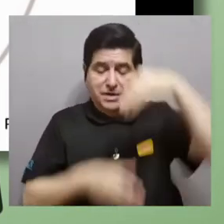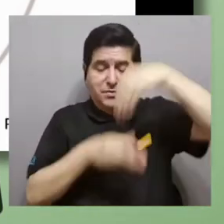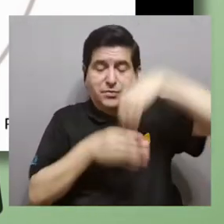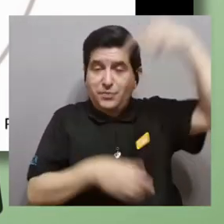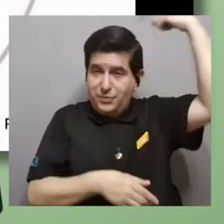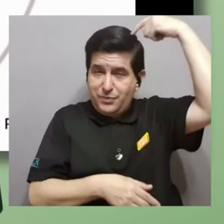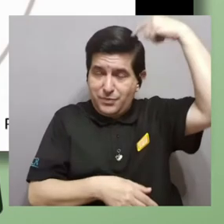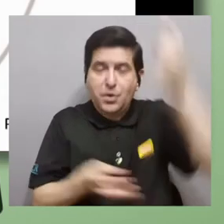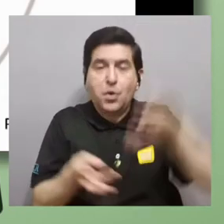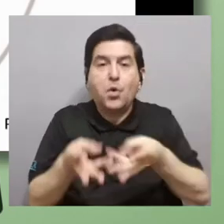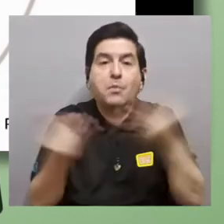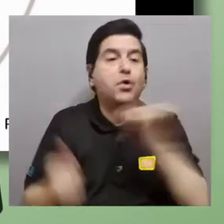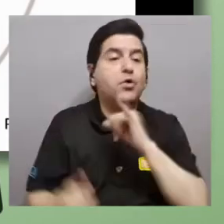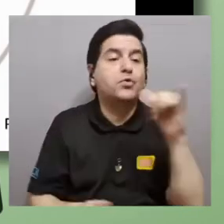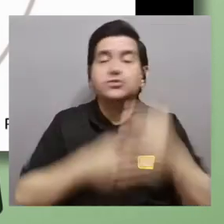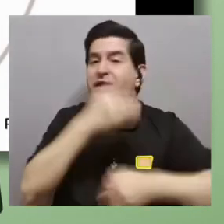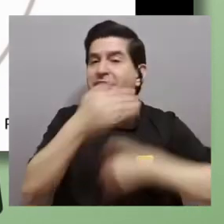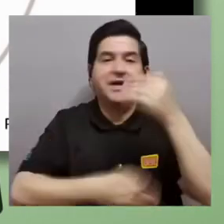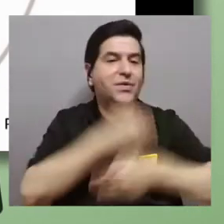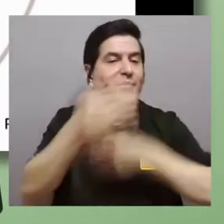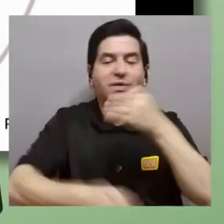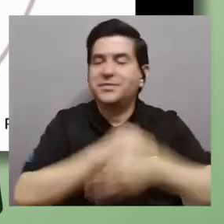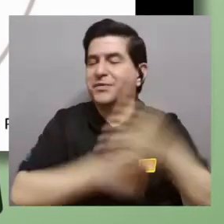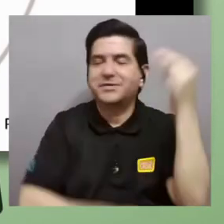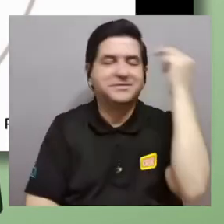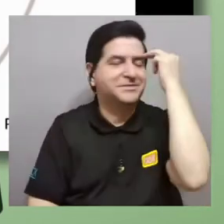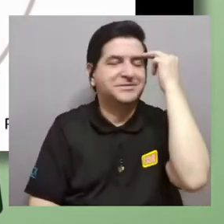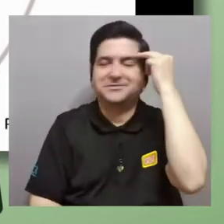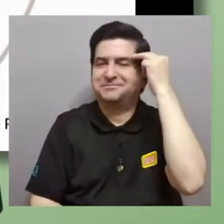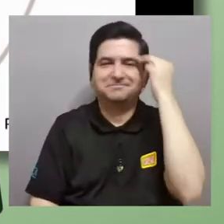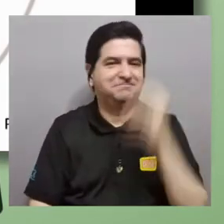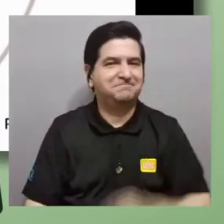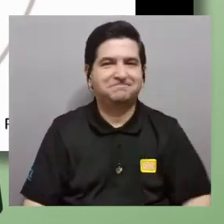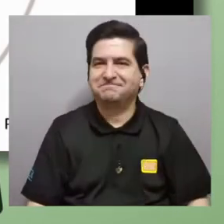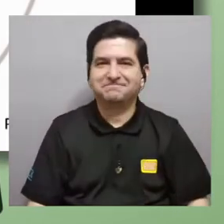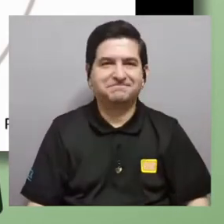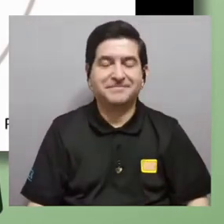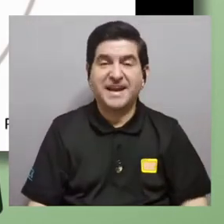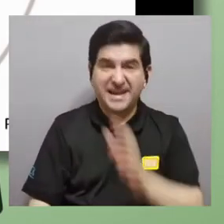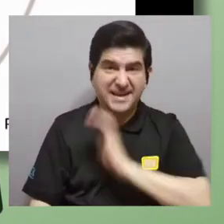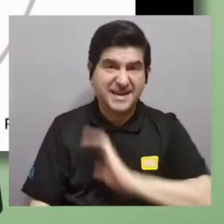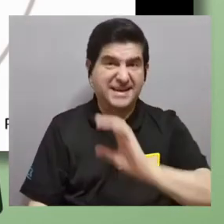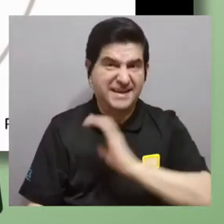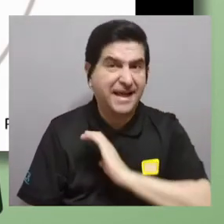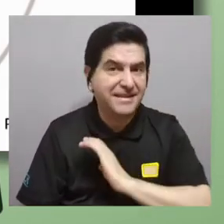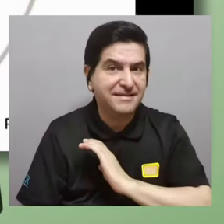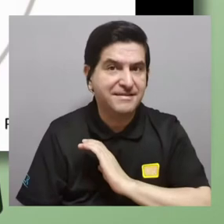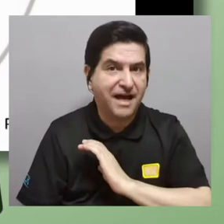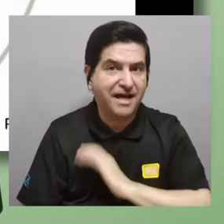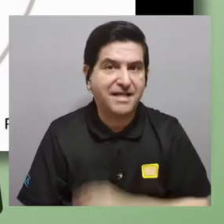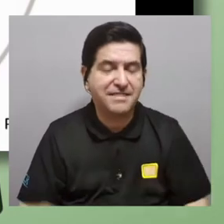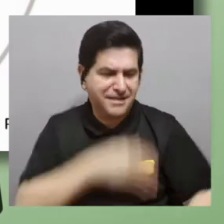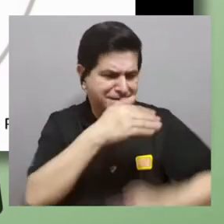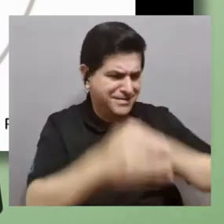disparan los mismos procedimientos mentales o sea la calidad del